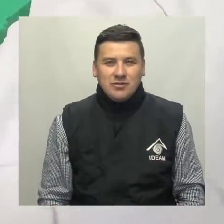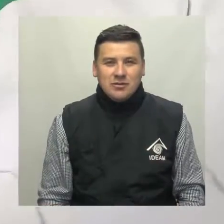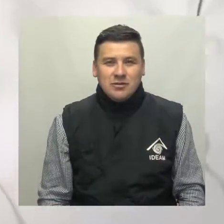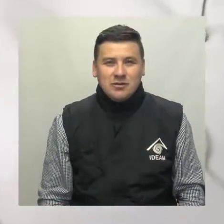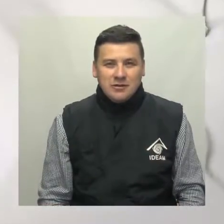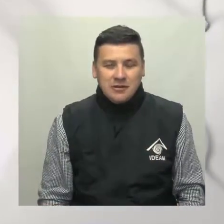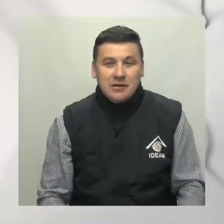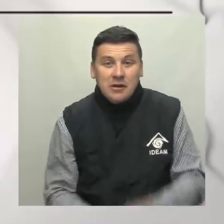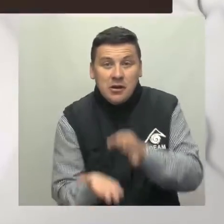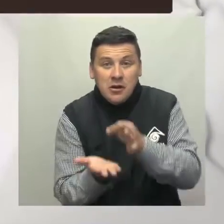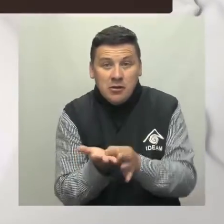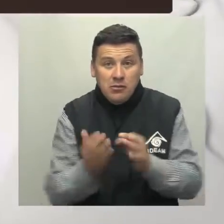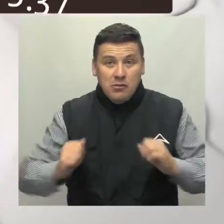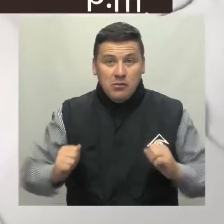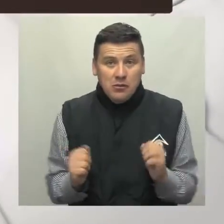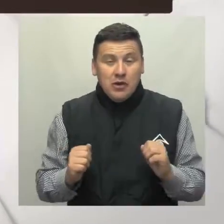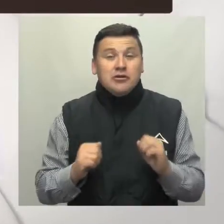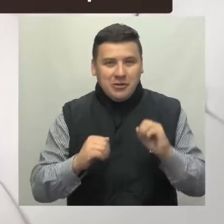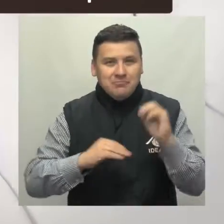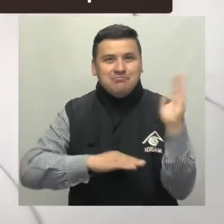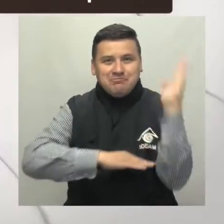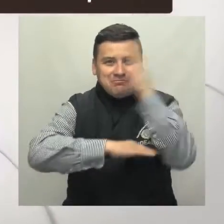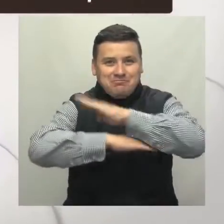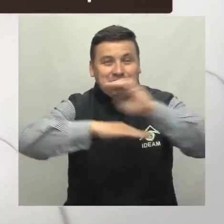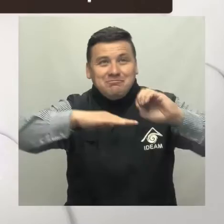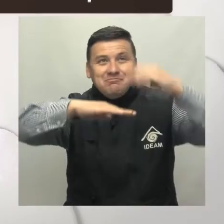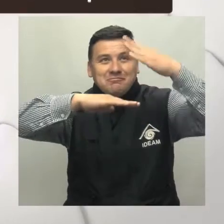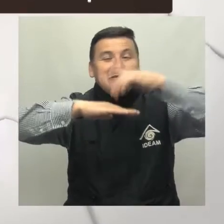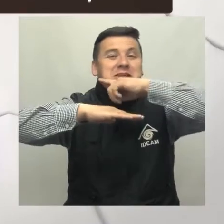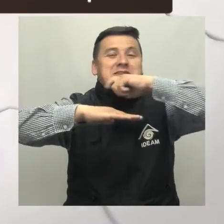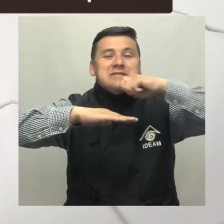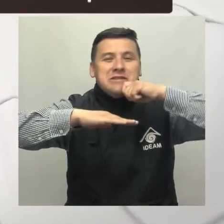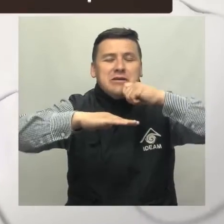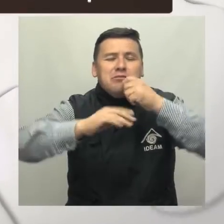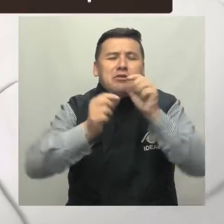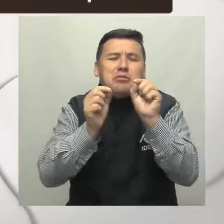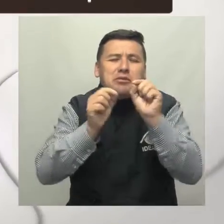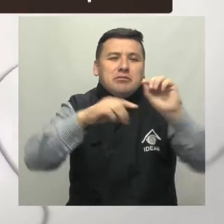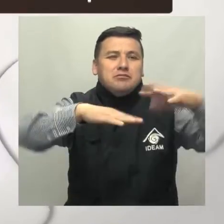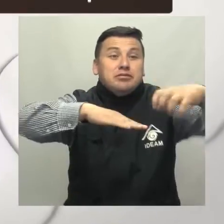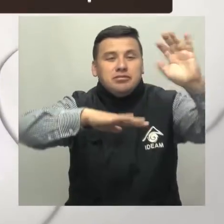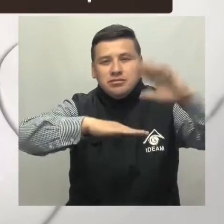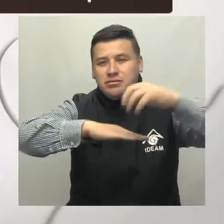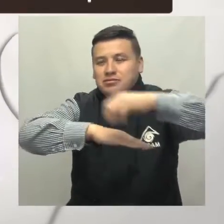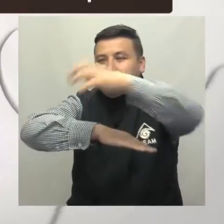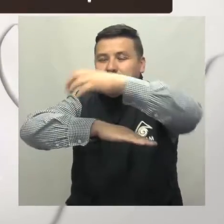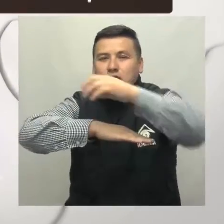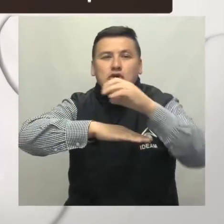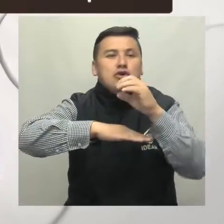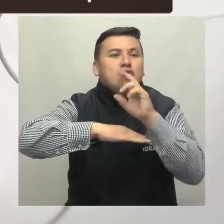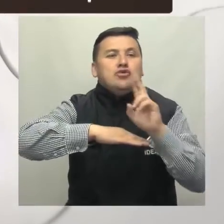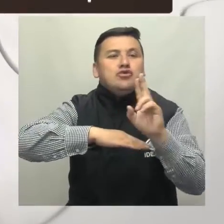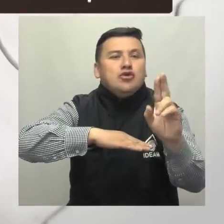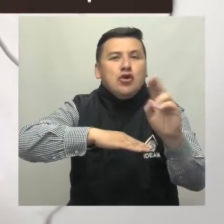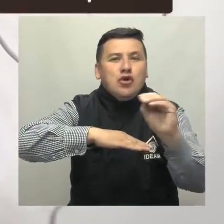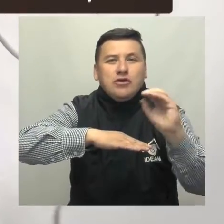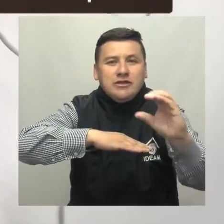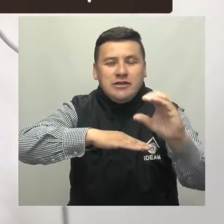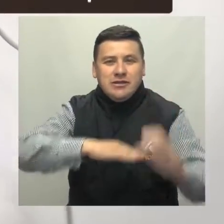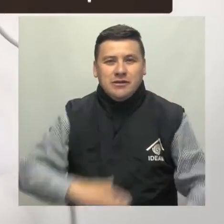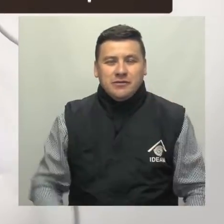Para la capital se estima tiempo seco en gran parte del área Con posibles lluvias sectorizadas en el suroccidente de la ciudad